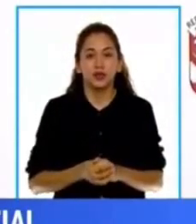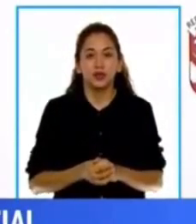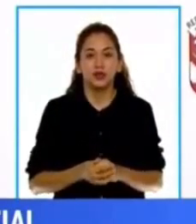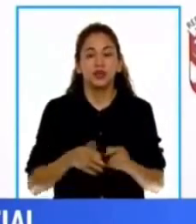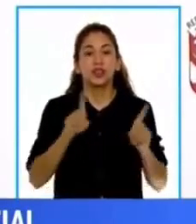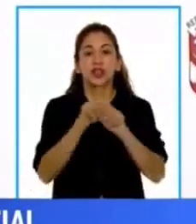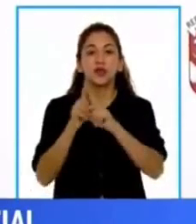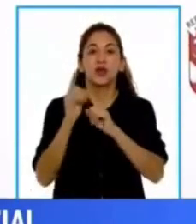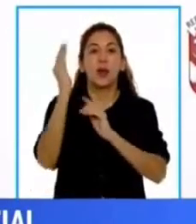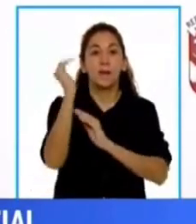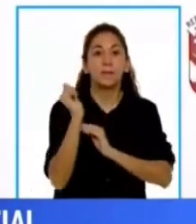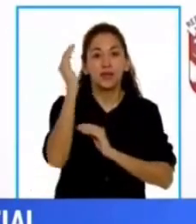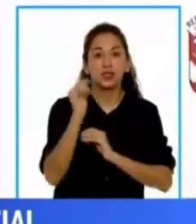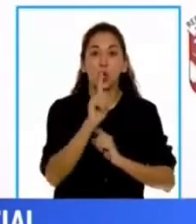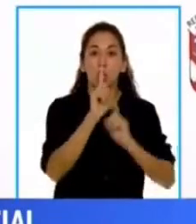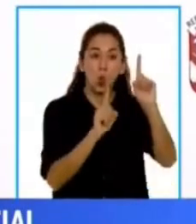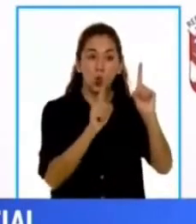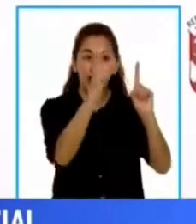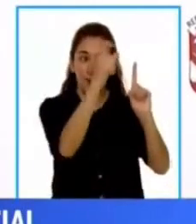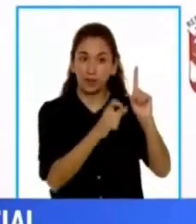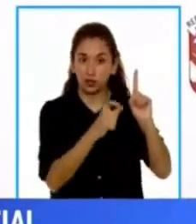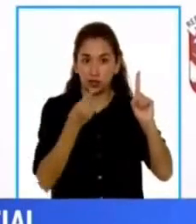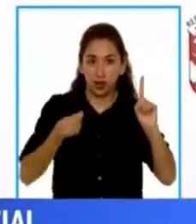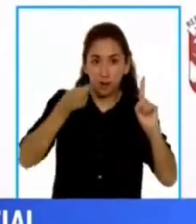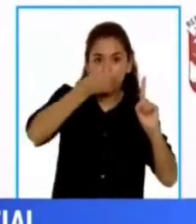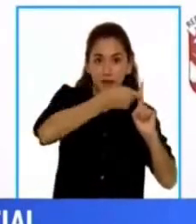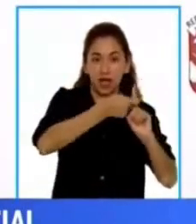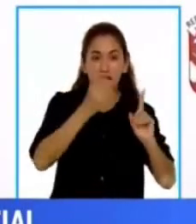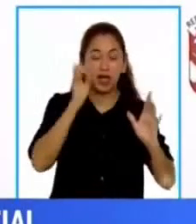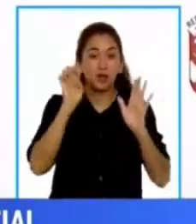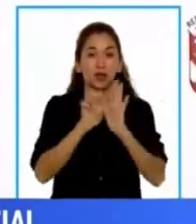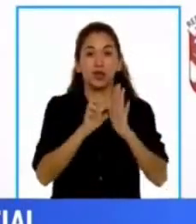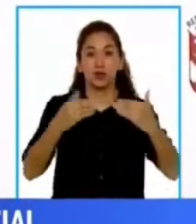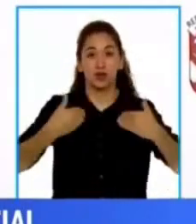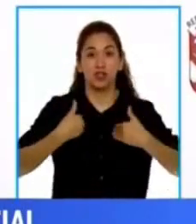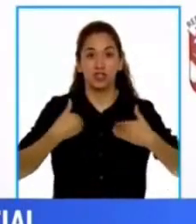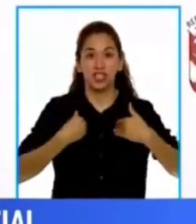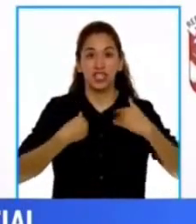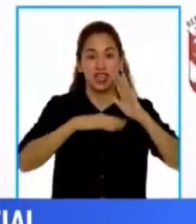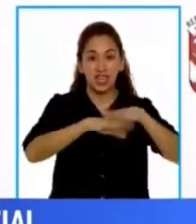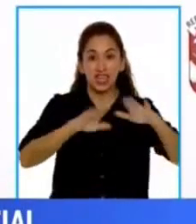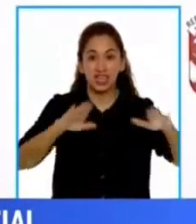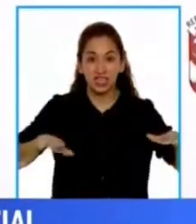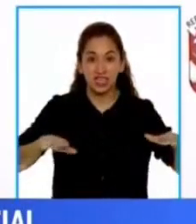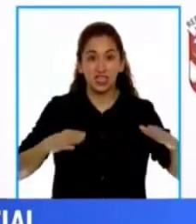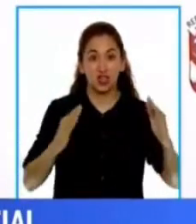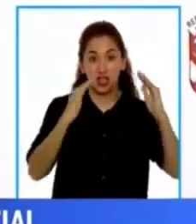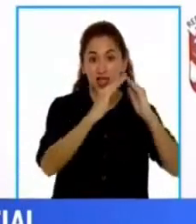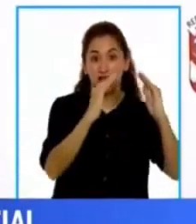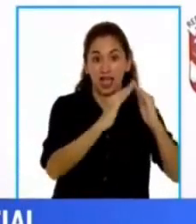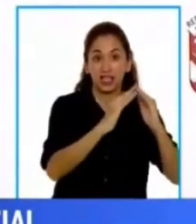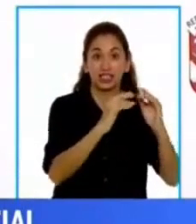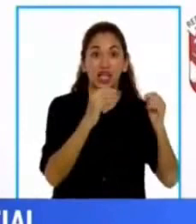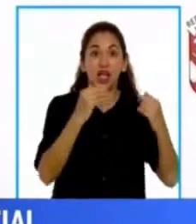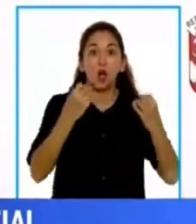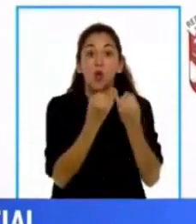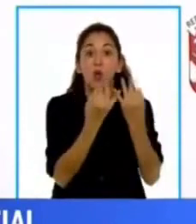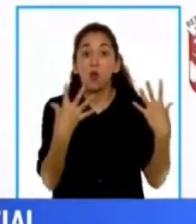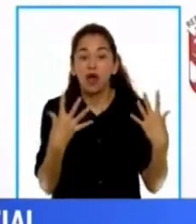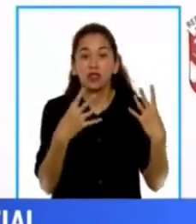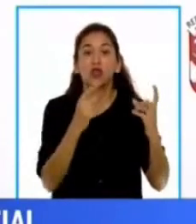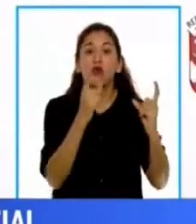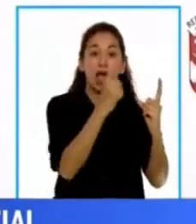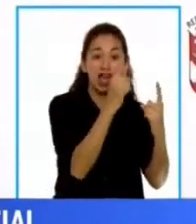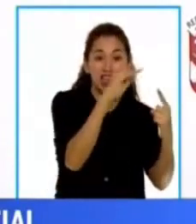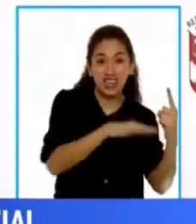Será una pensión por persona, es decir, si hay más de un menor de edad en el hogar cada uno de los niños tendrá